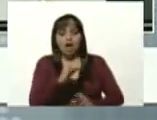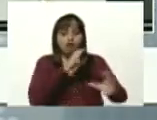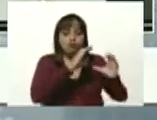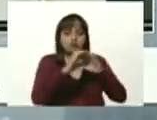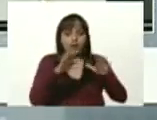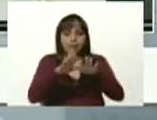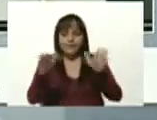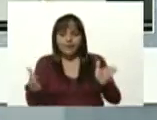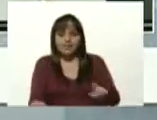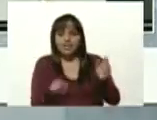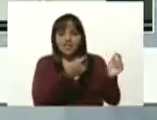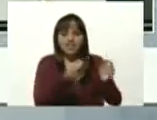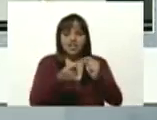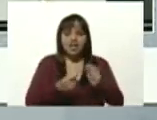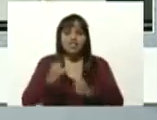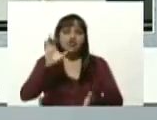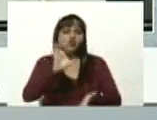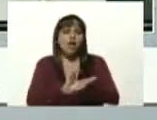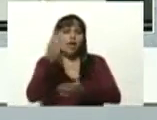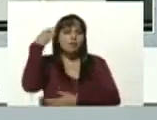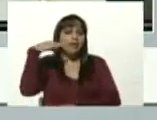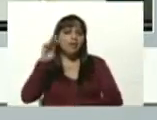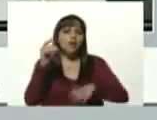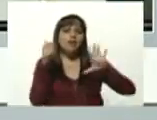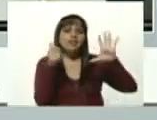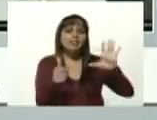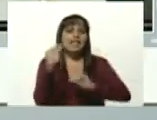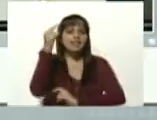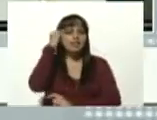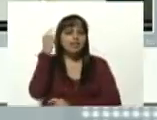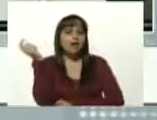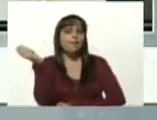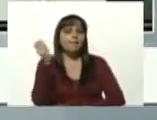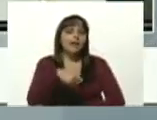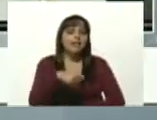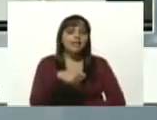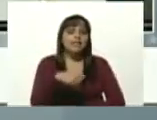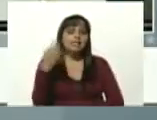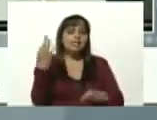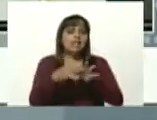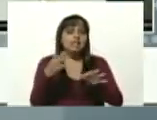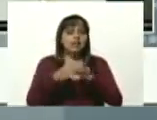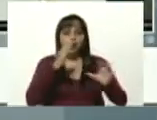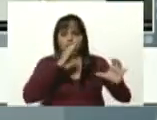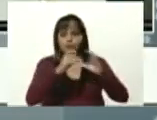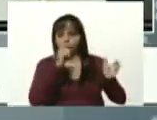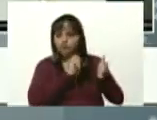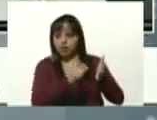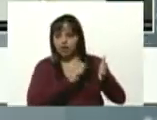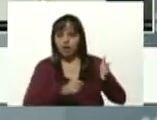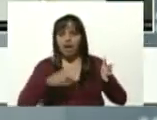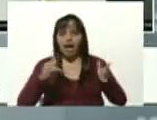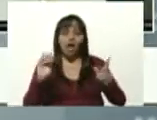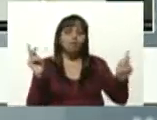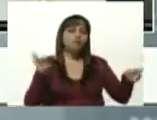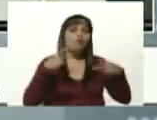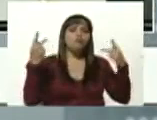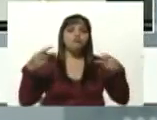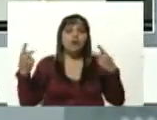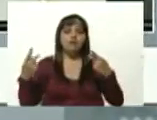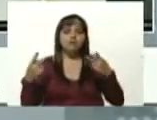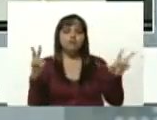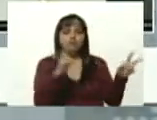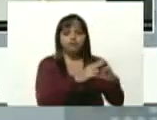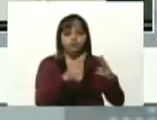en la ciudad de México a los seis días del mes de septiembre comunicado bueno que hemos publicado para el